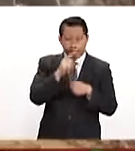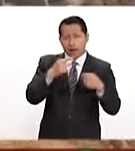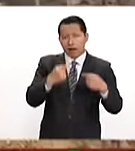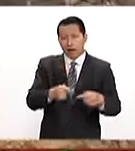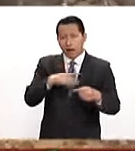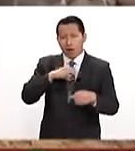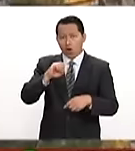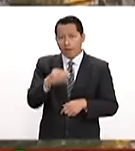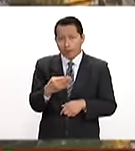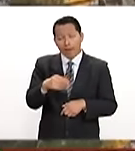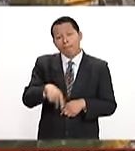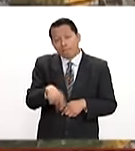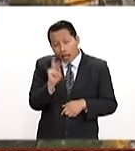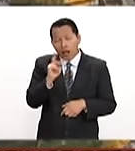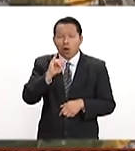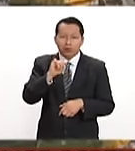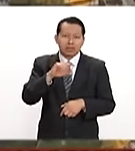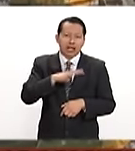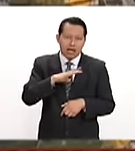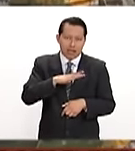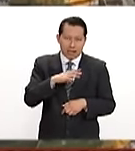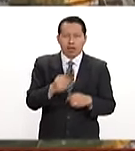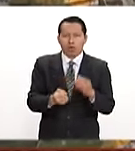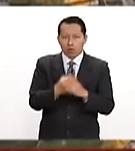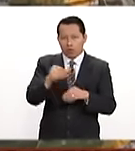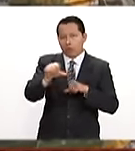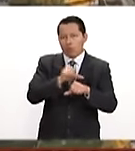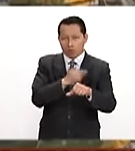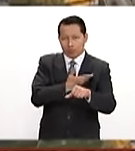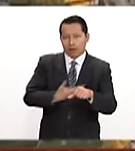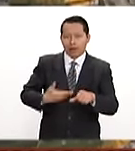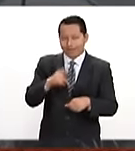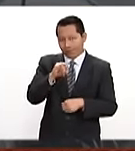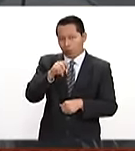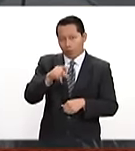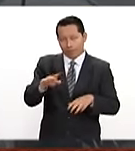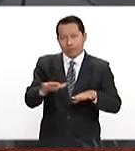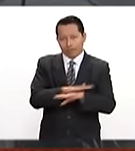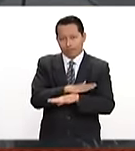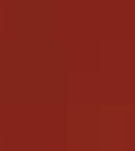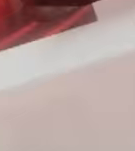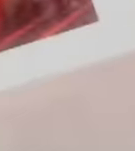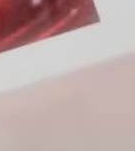de Obama. Sin embargo, pues sí, con la llegada de Trump, las cosas cambiaron.